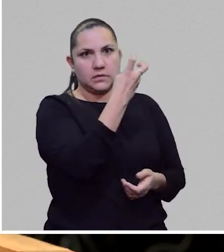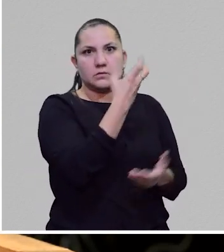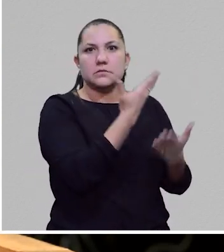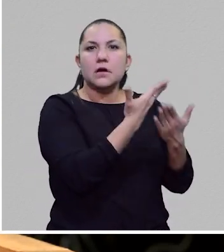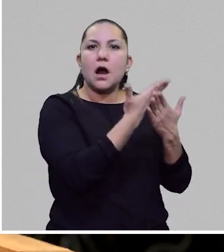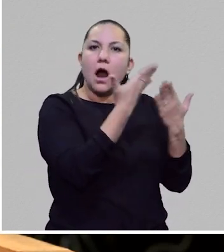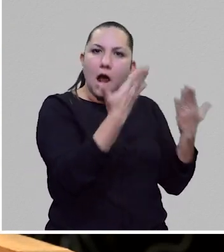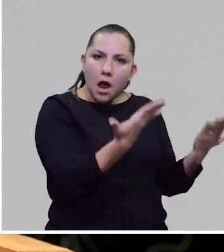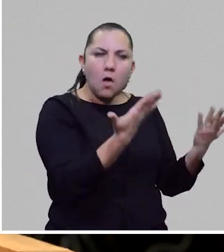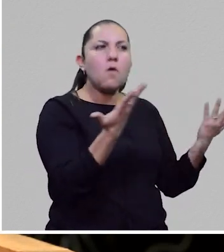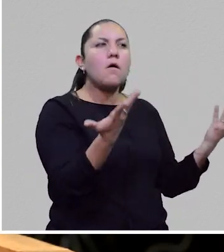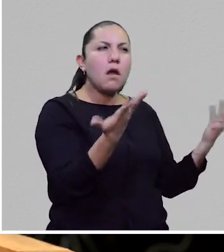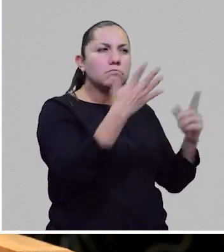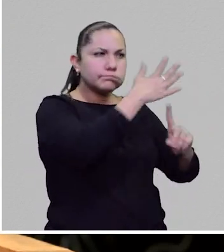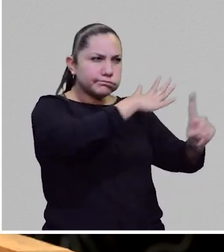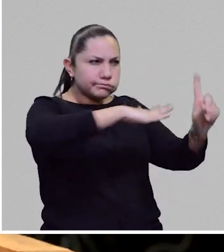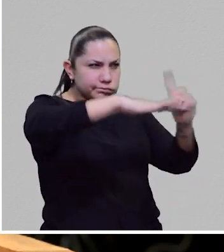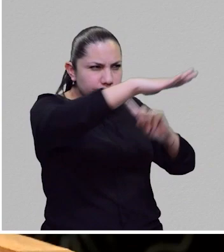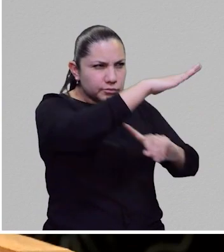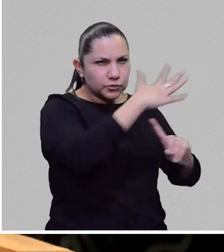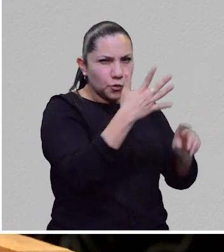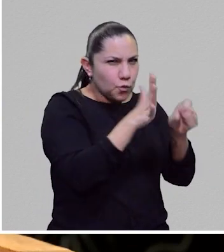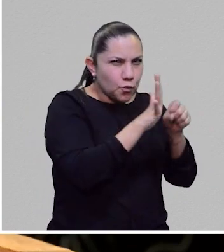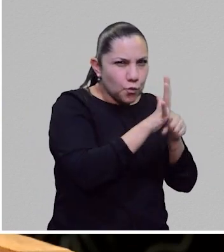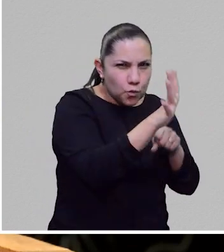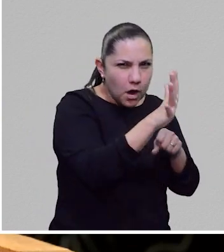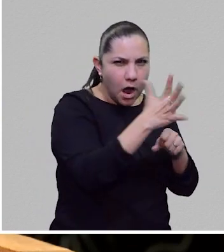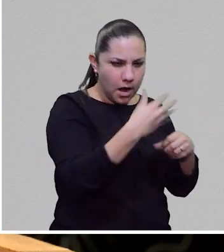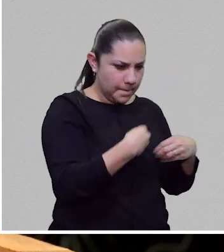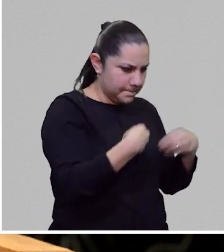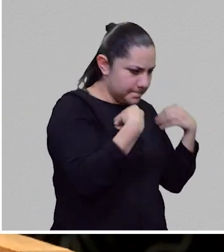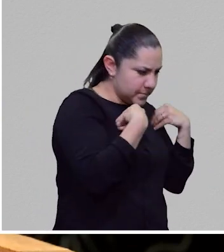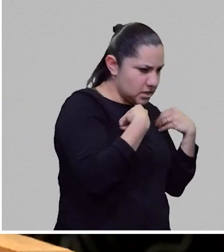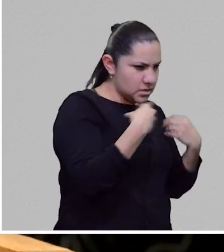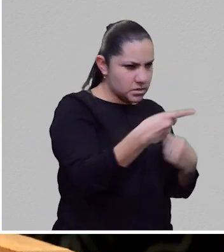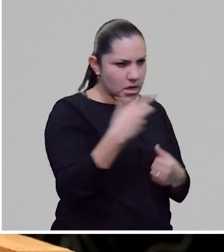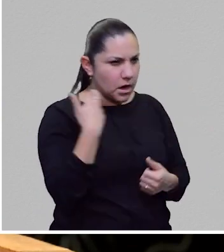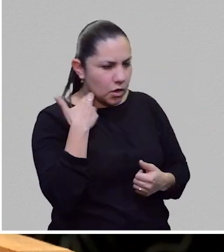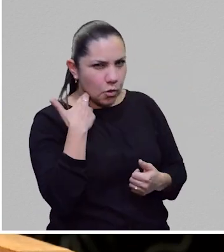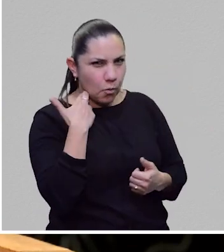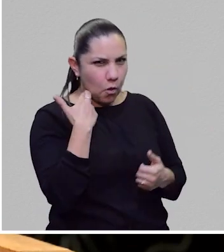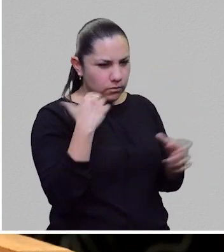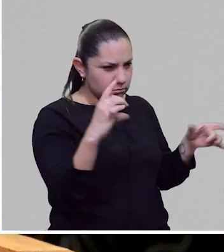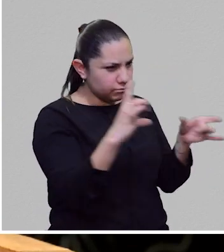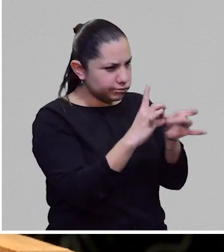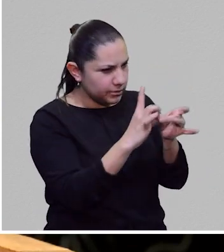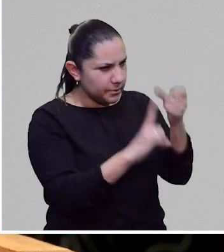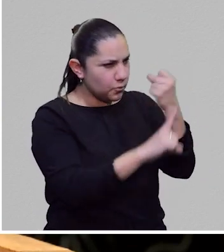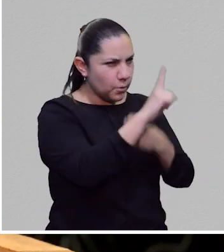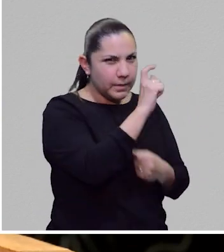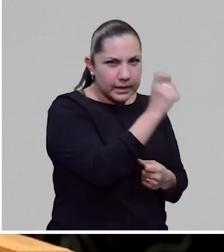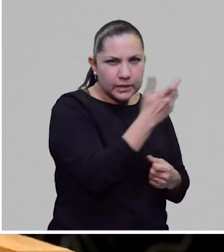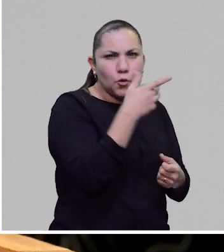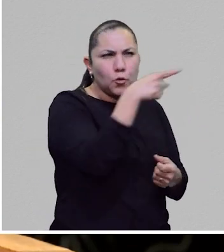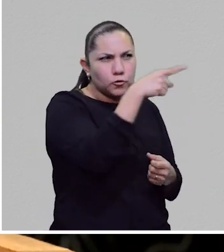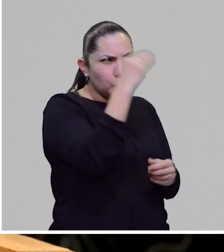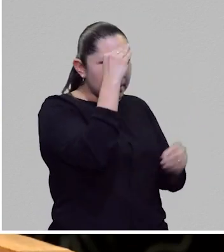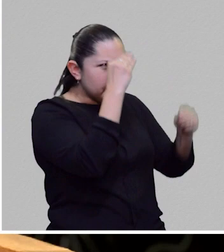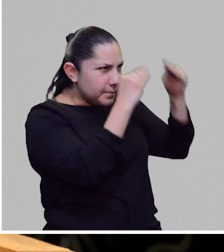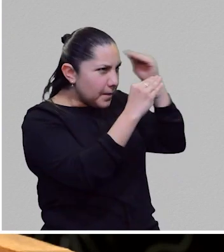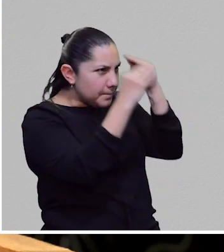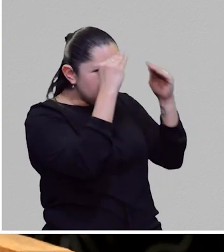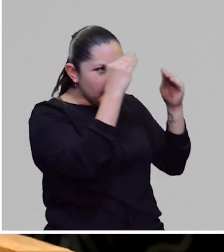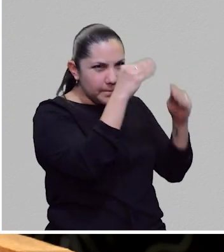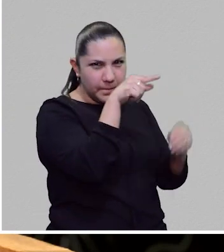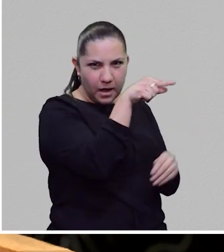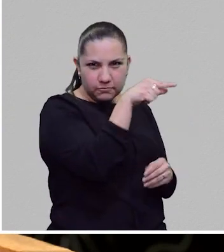sensibilidad, el tipo de problemática, los cuestionamientos, todo lo que atraviesa tu